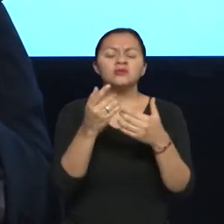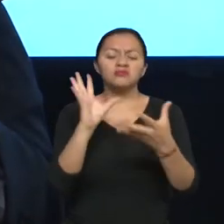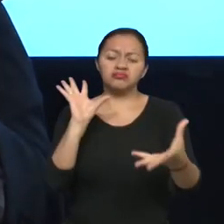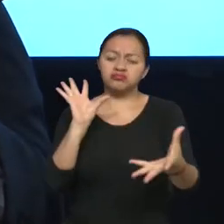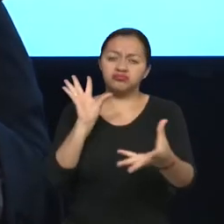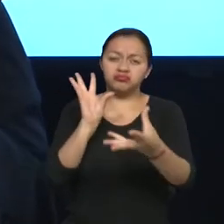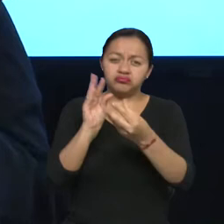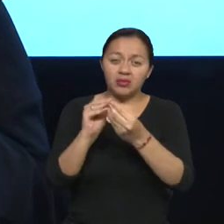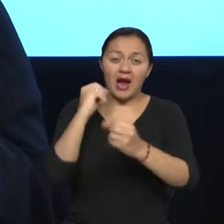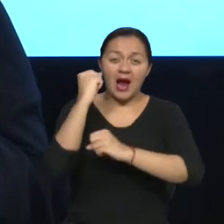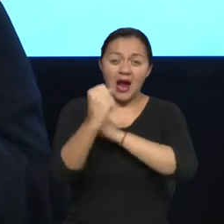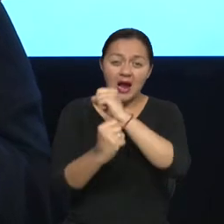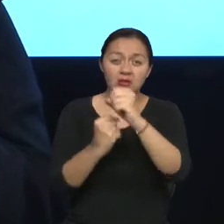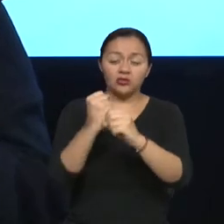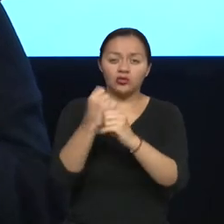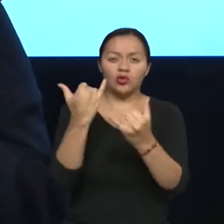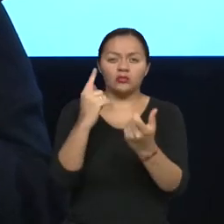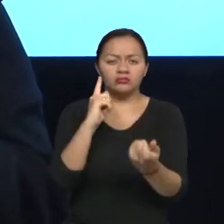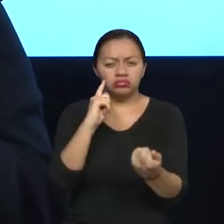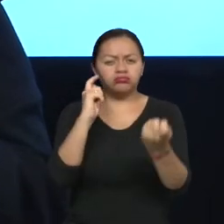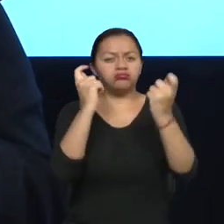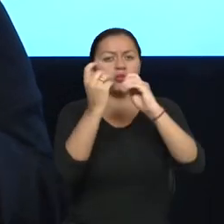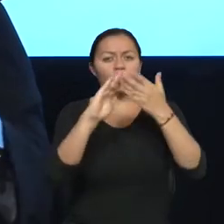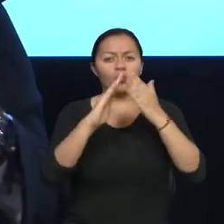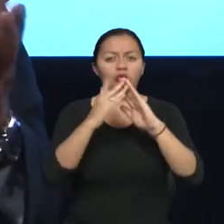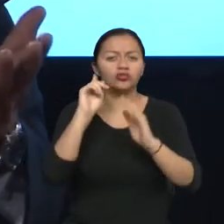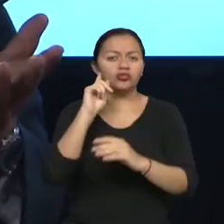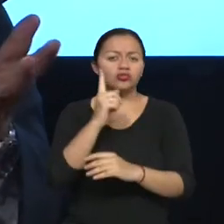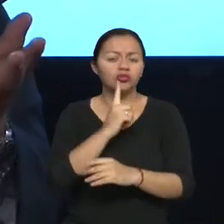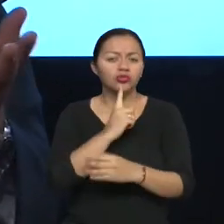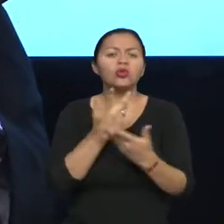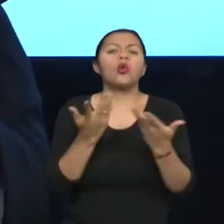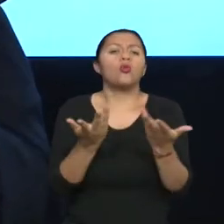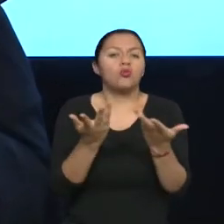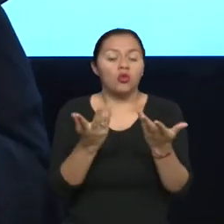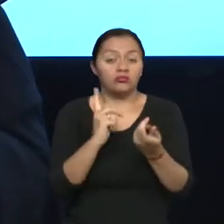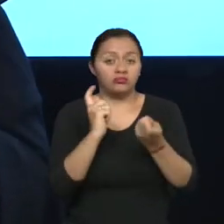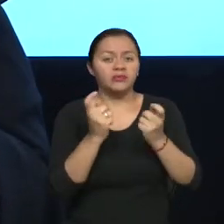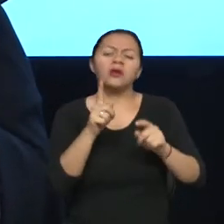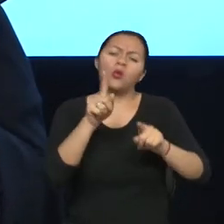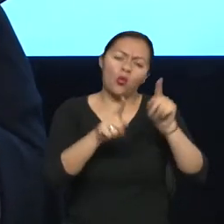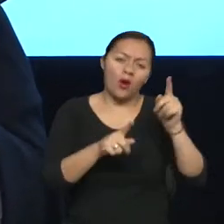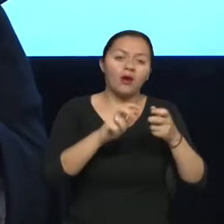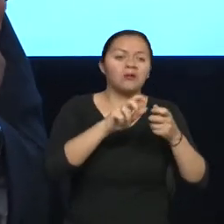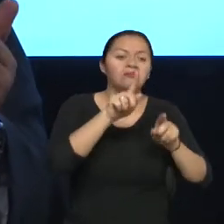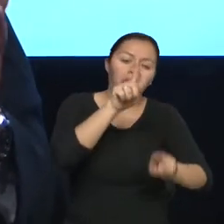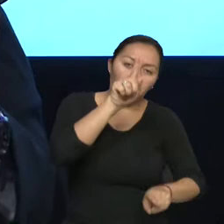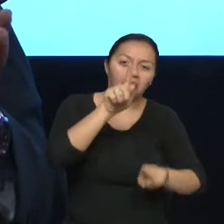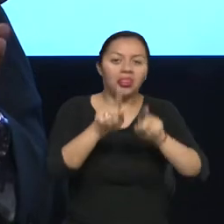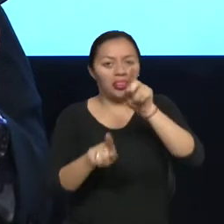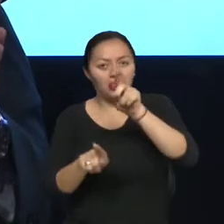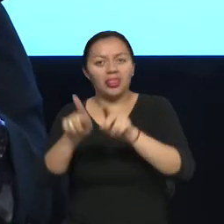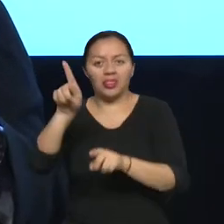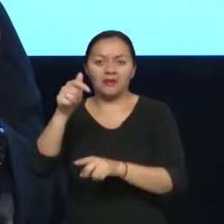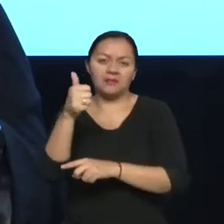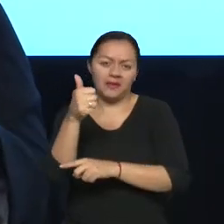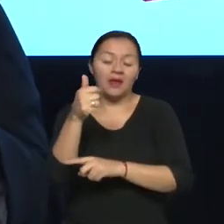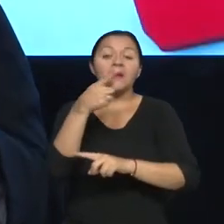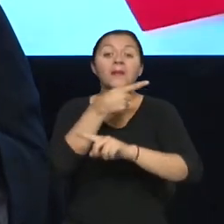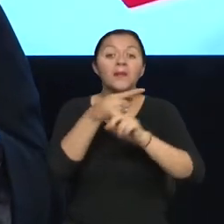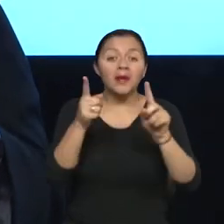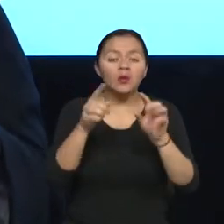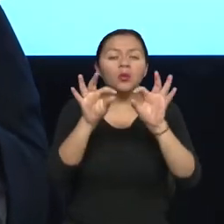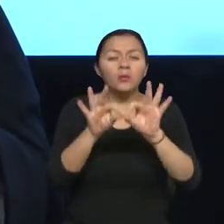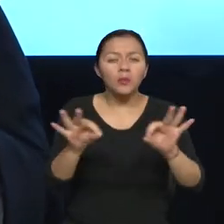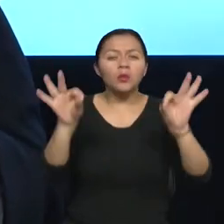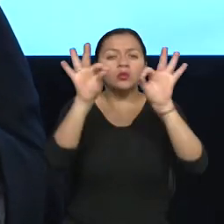estos años el cambio que ha tenido la comunidad sorda? Lógicamente que hay altos y bajos, pero lo importante es que hemos visto que el